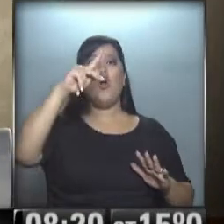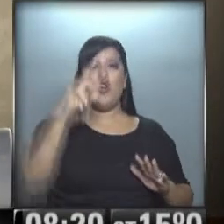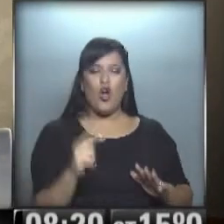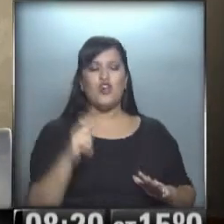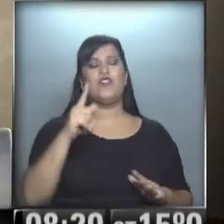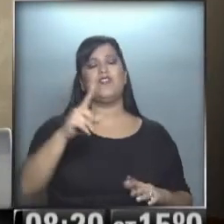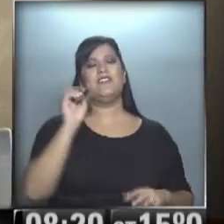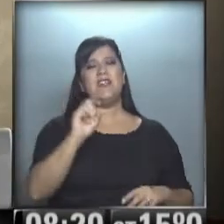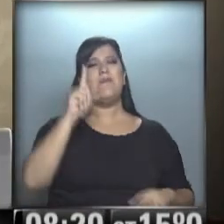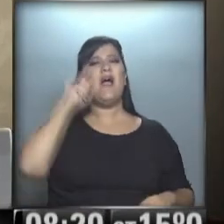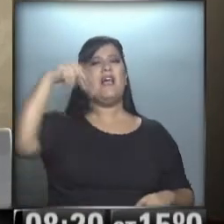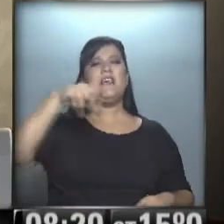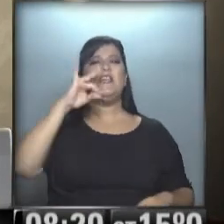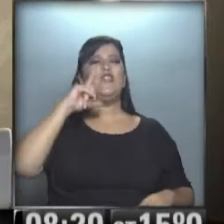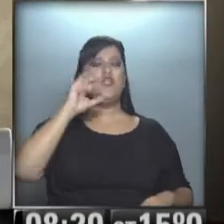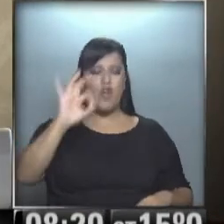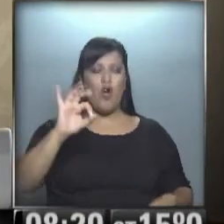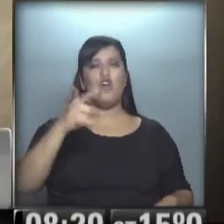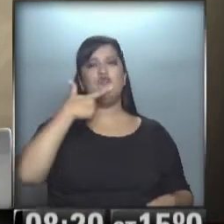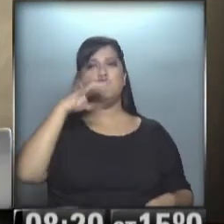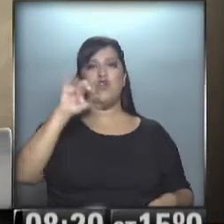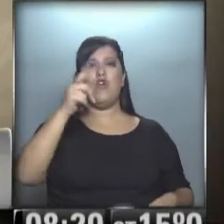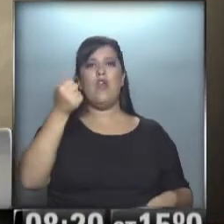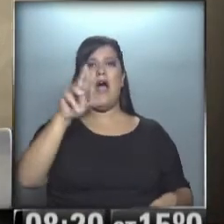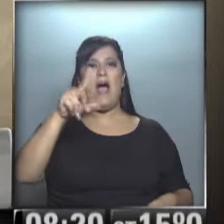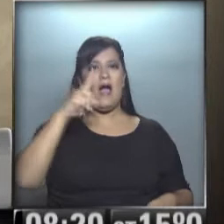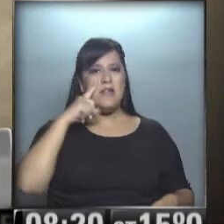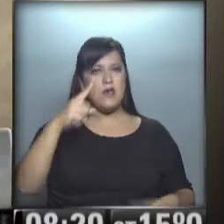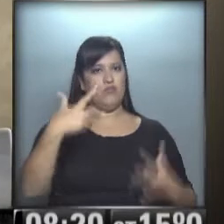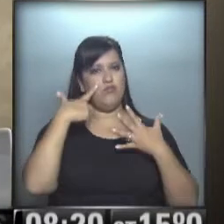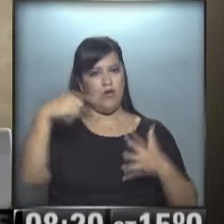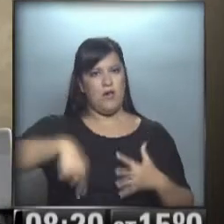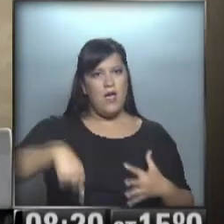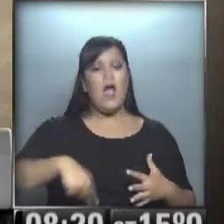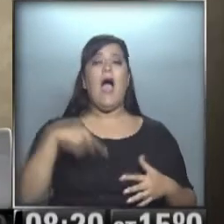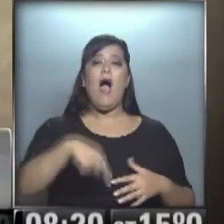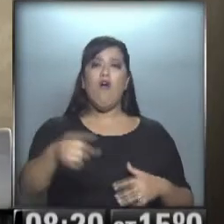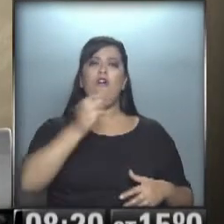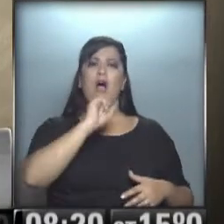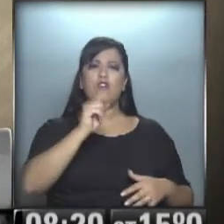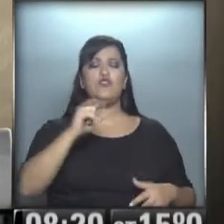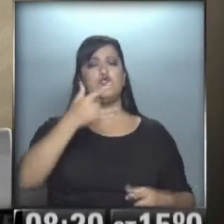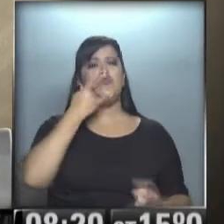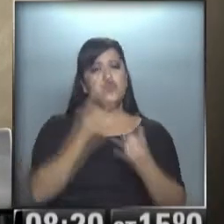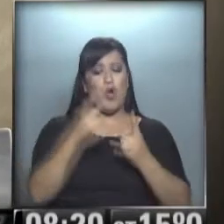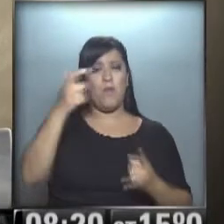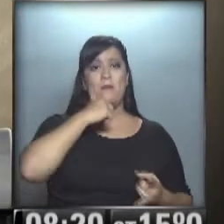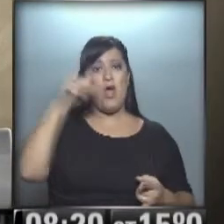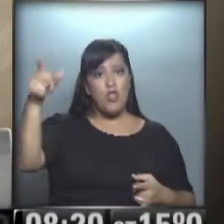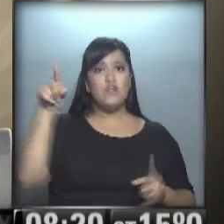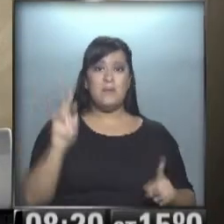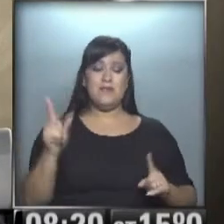Solari, que arrasa con multitudes, está preparando su concierto para el mes de diciembre en Mendoza. Le escribió una carta,